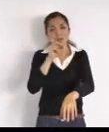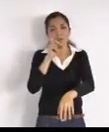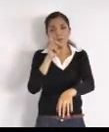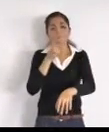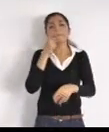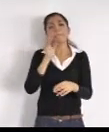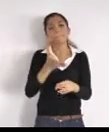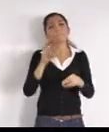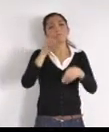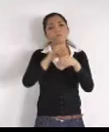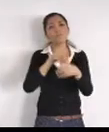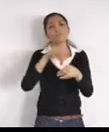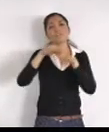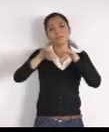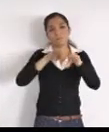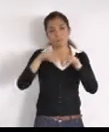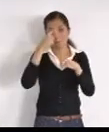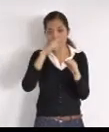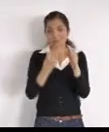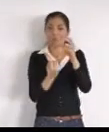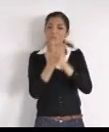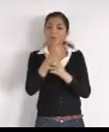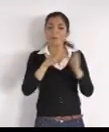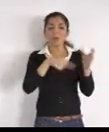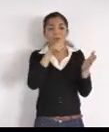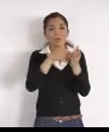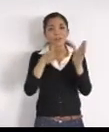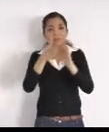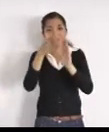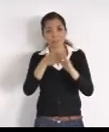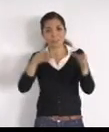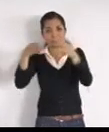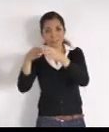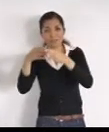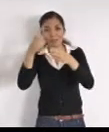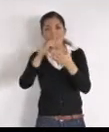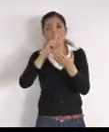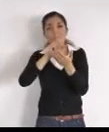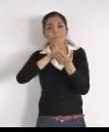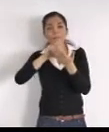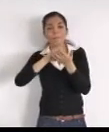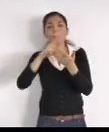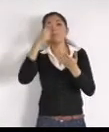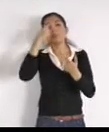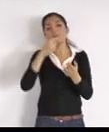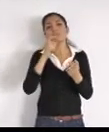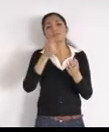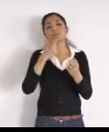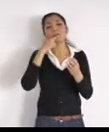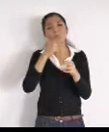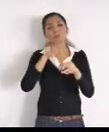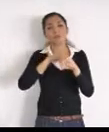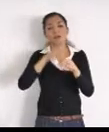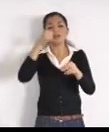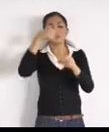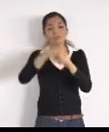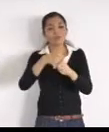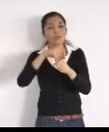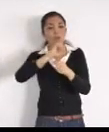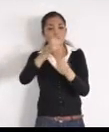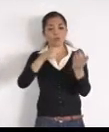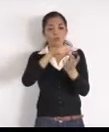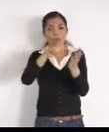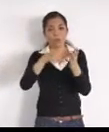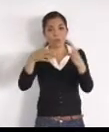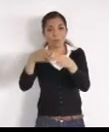de filtros, de forma integral, haciendo perforación, de pozos, en otro acuífero, para ya no, estar sobreexplotando, el acuífero, de la